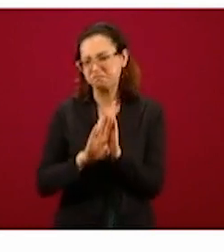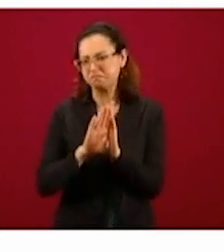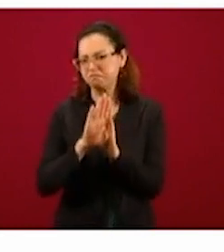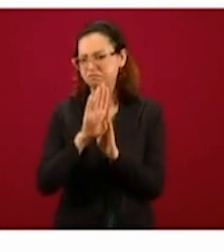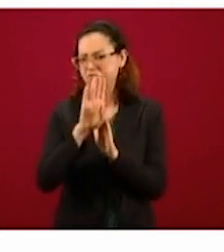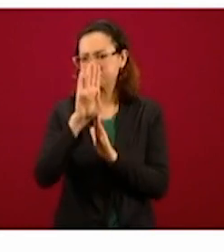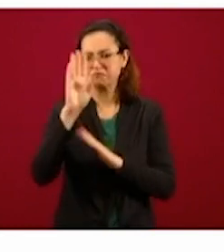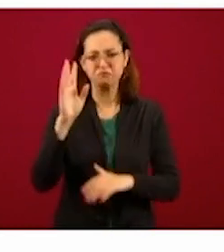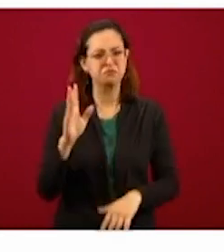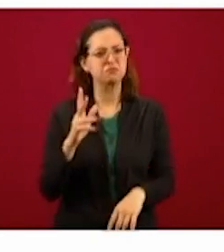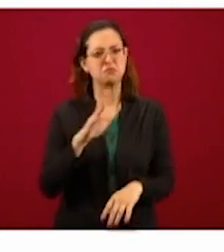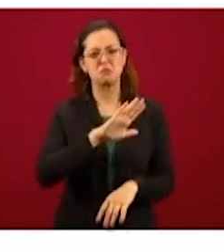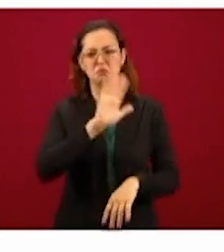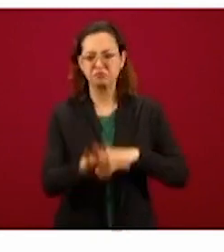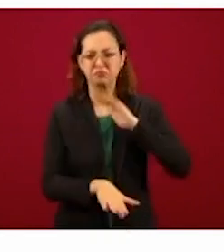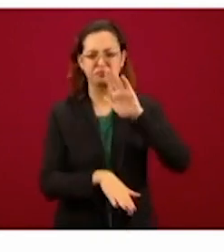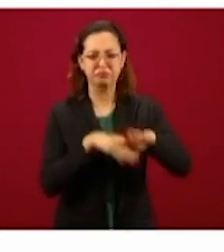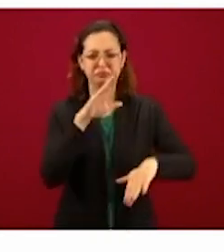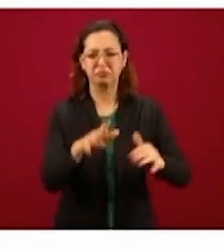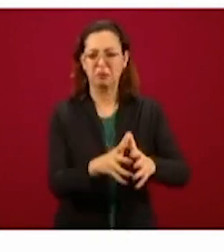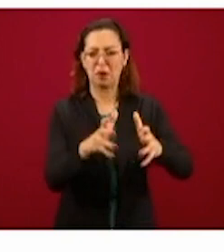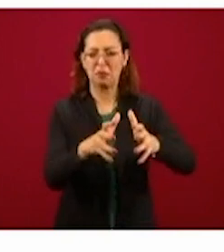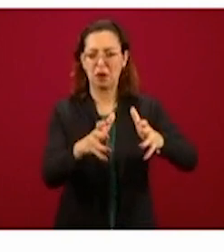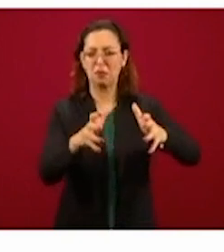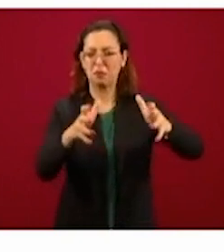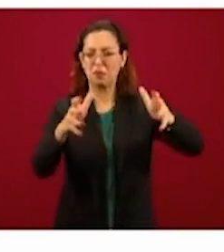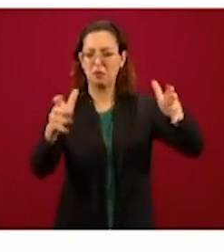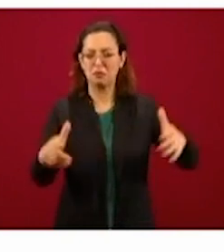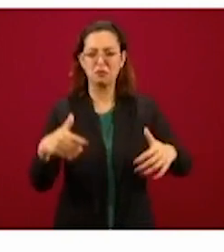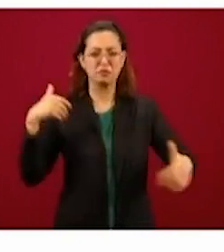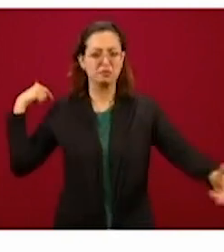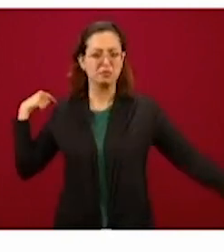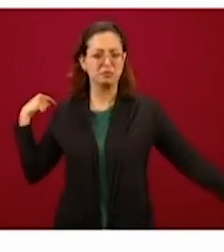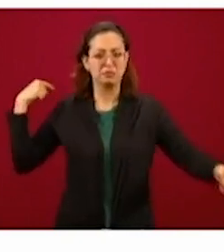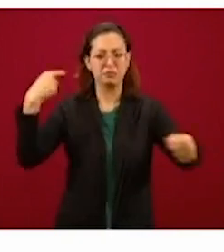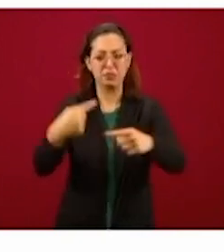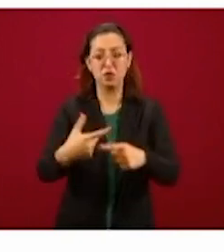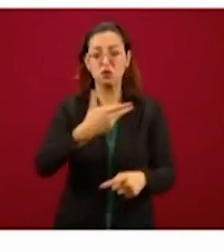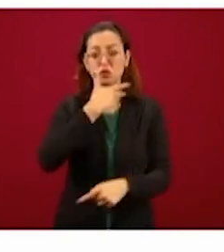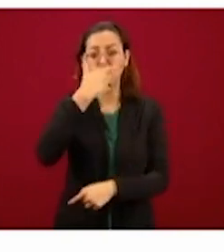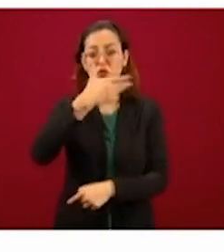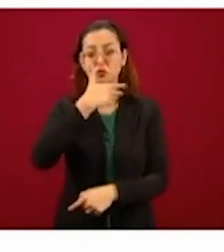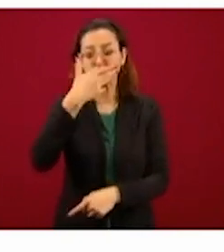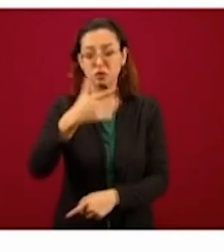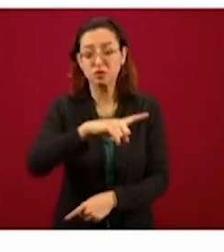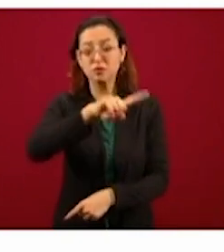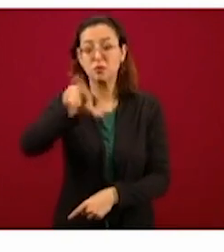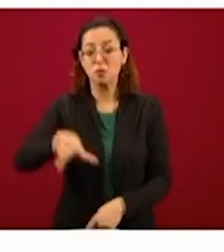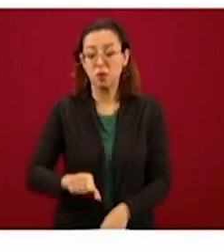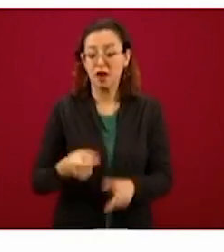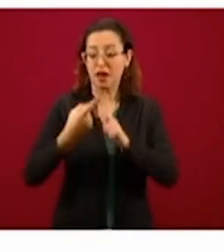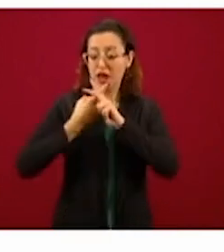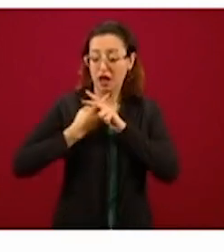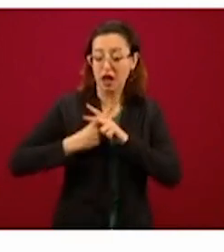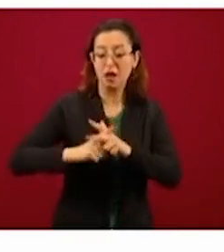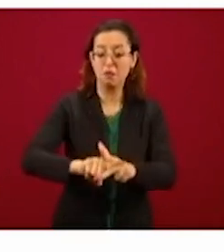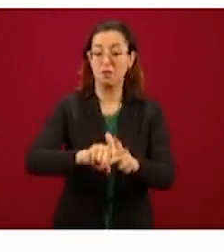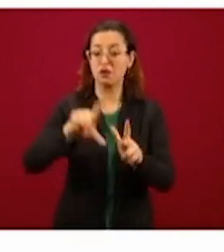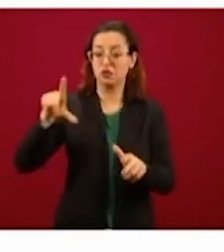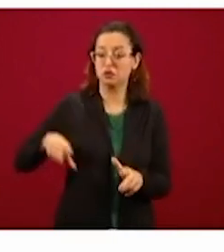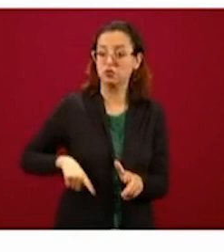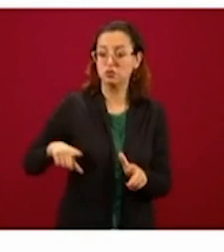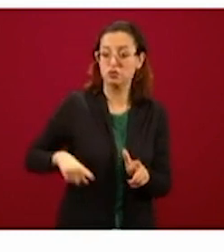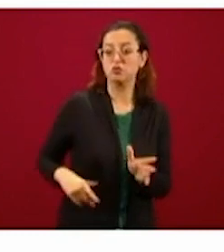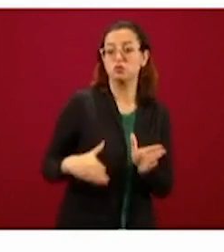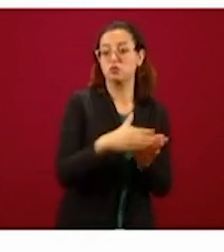histórica. Ratificamos lo que hemos dicho anteriormente. Hay un punto de inflexión a